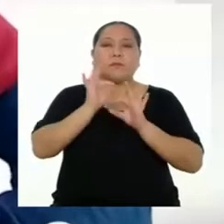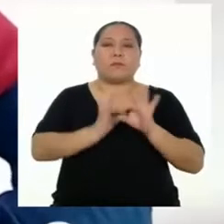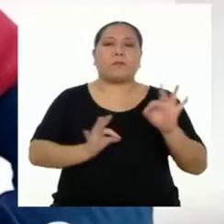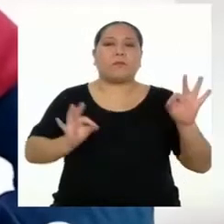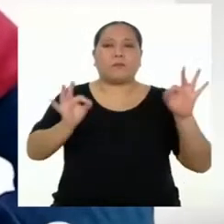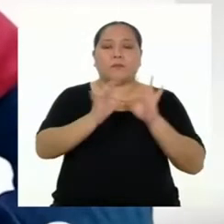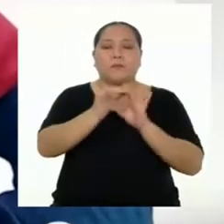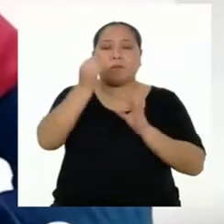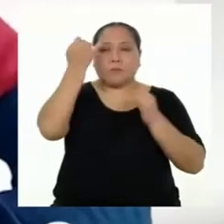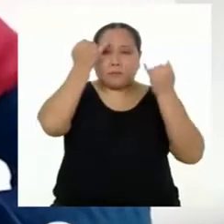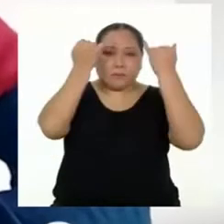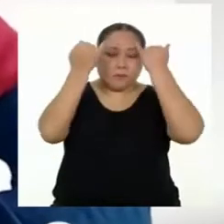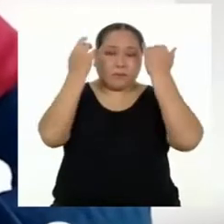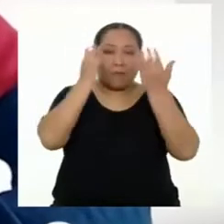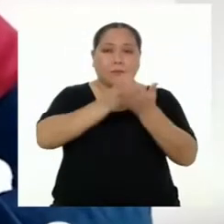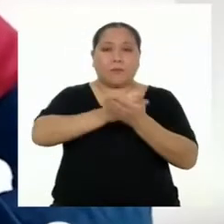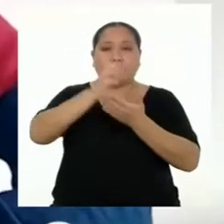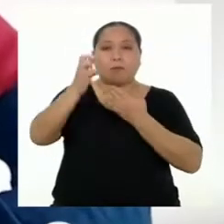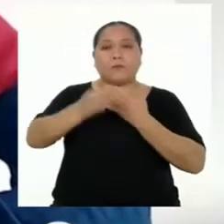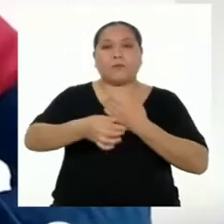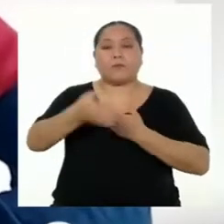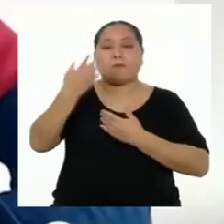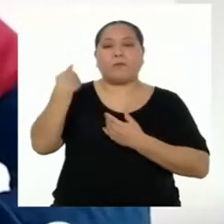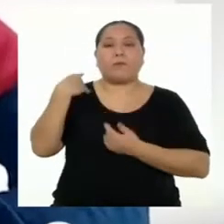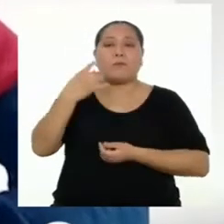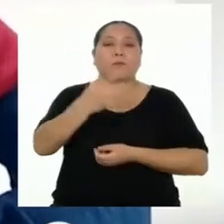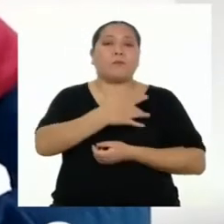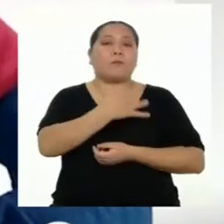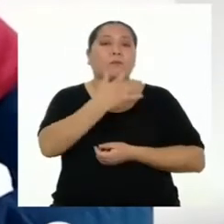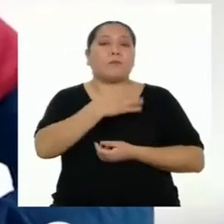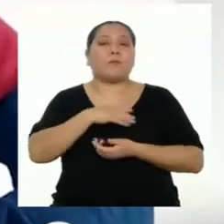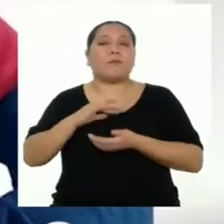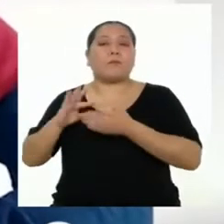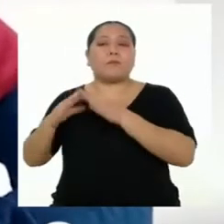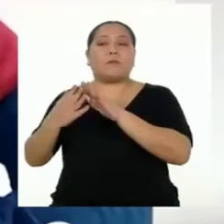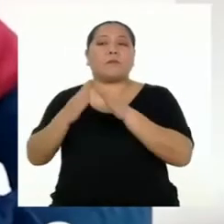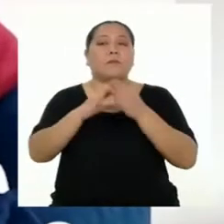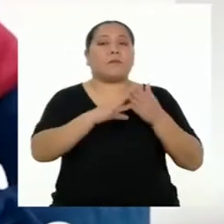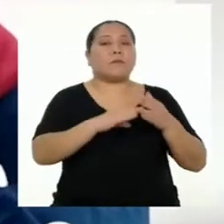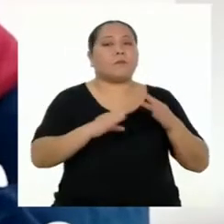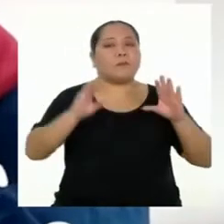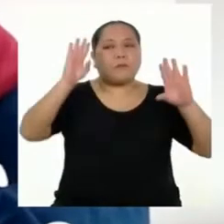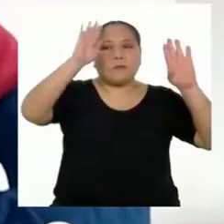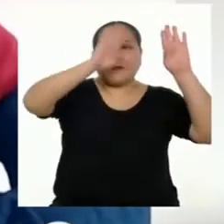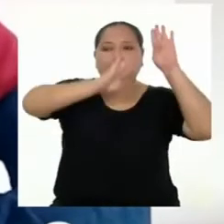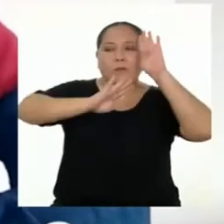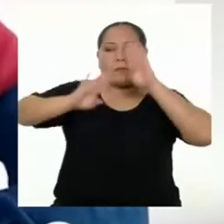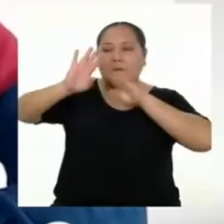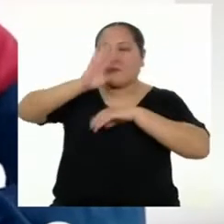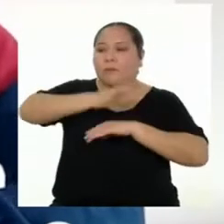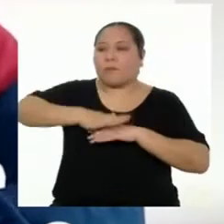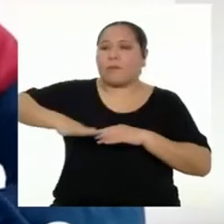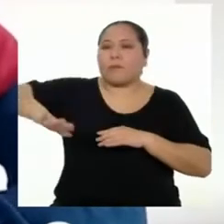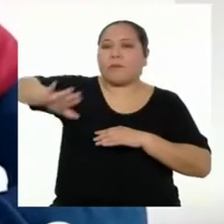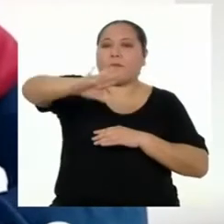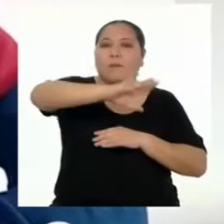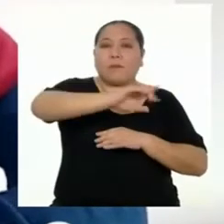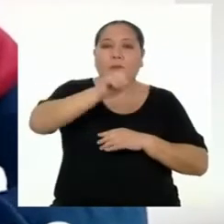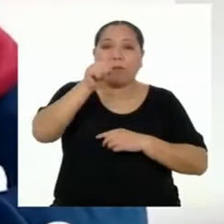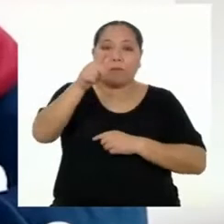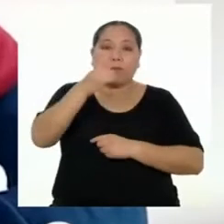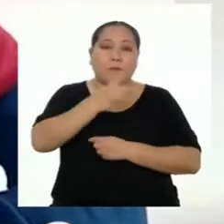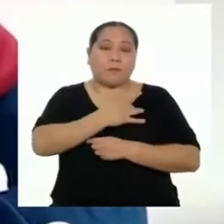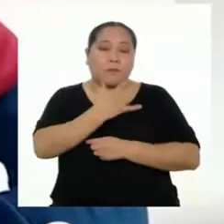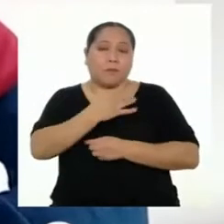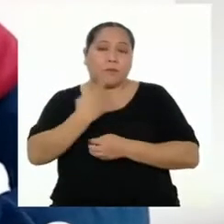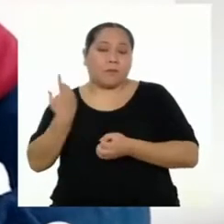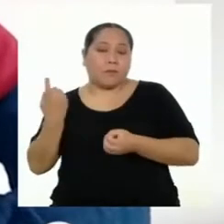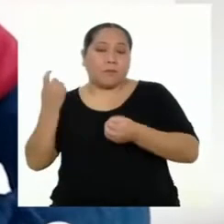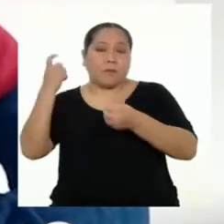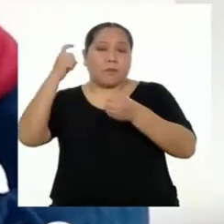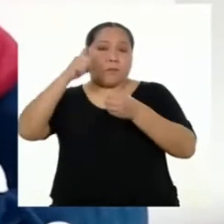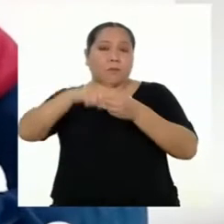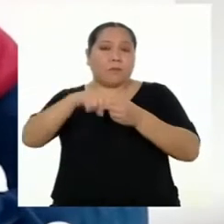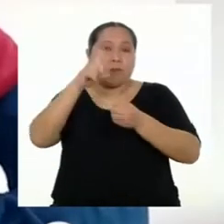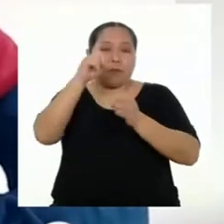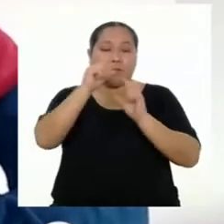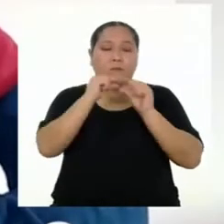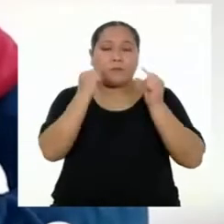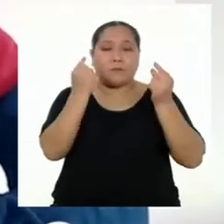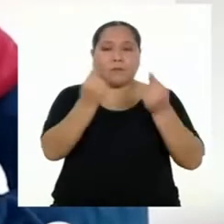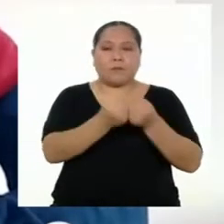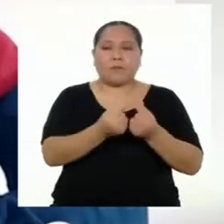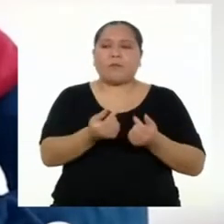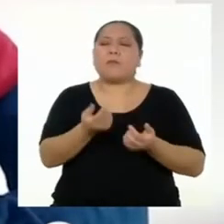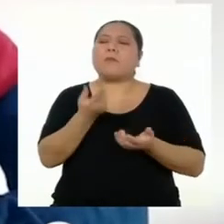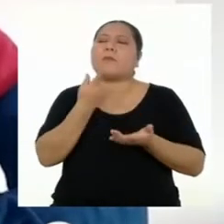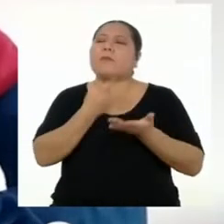anterior. En el de comunidad, ¿qué es preocuparse por todos? Porque sientes que perteneces a un grupo y lo que